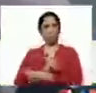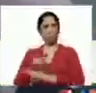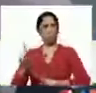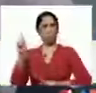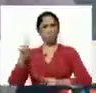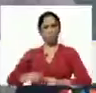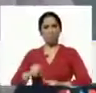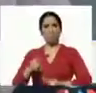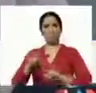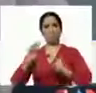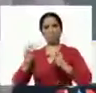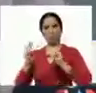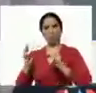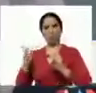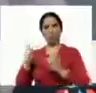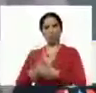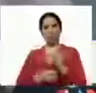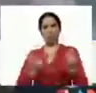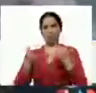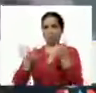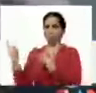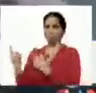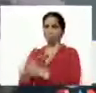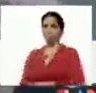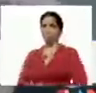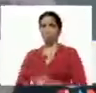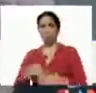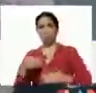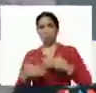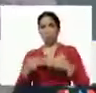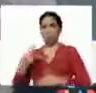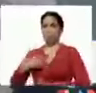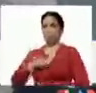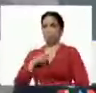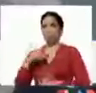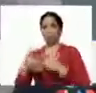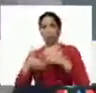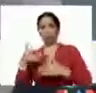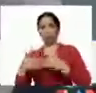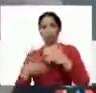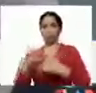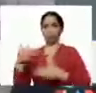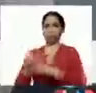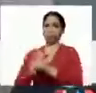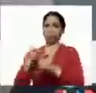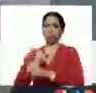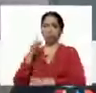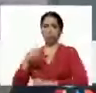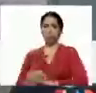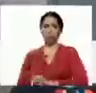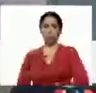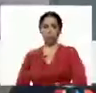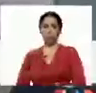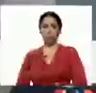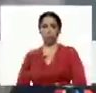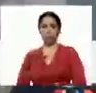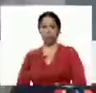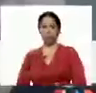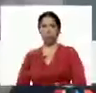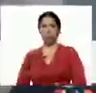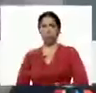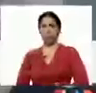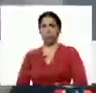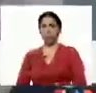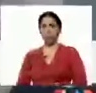efectividad en el tema de distribución que poco a poco hemos ido avanzando hemos ido trabajando también bueno lo que es el